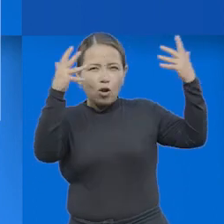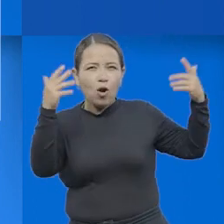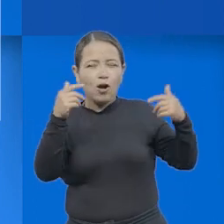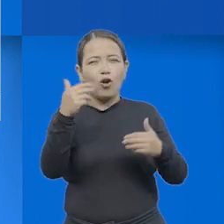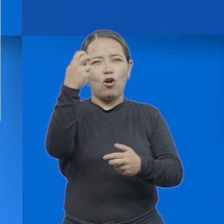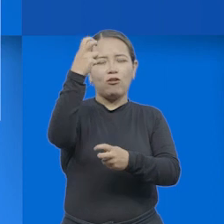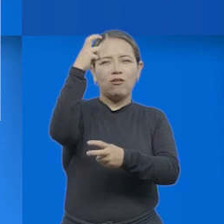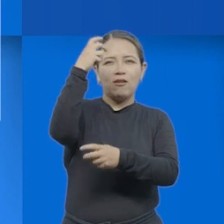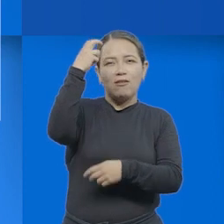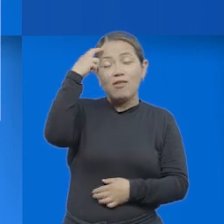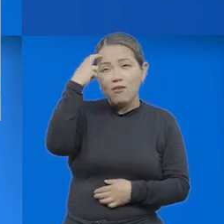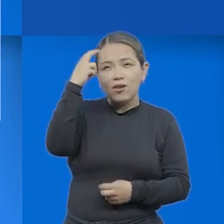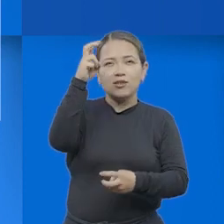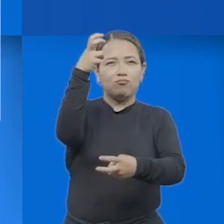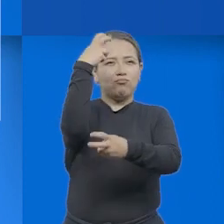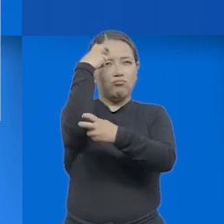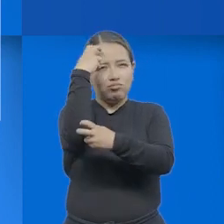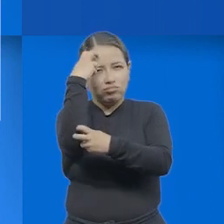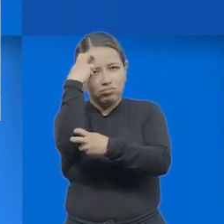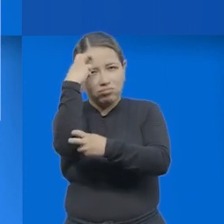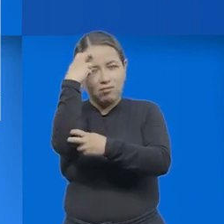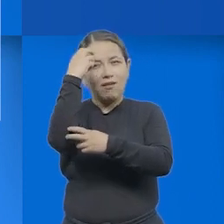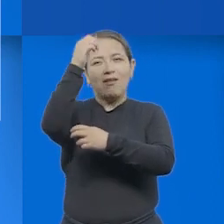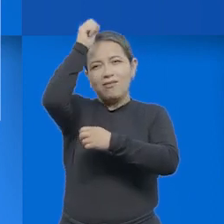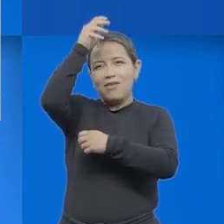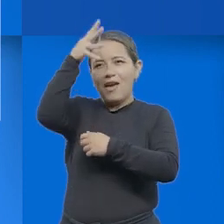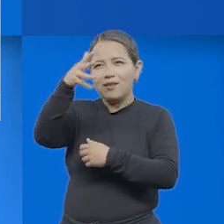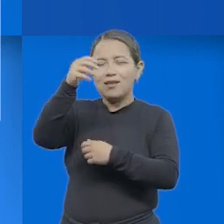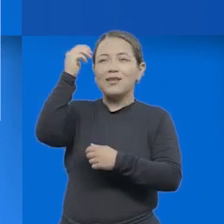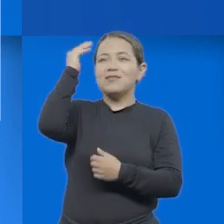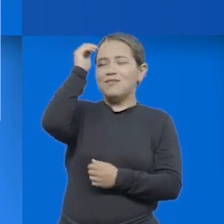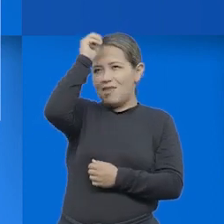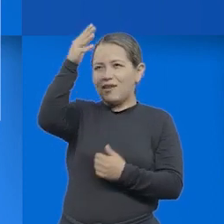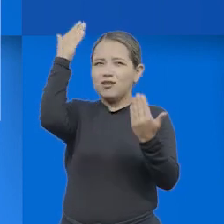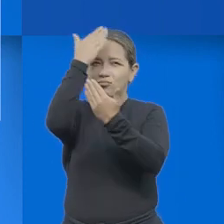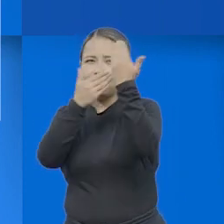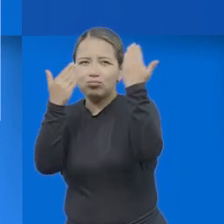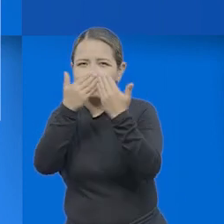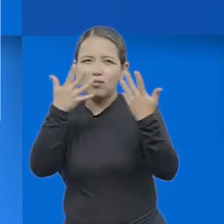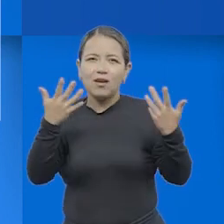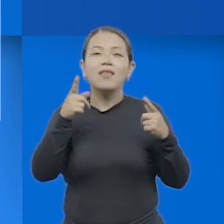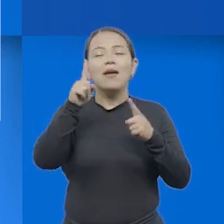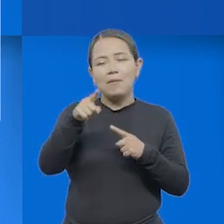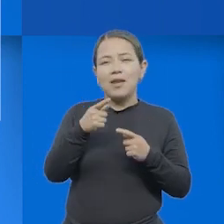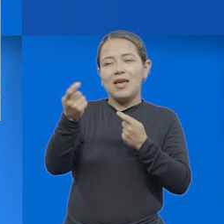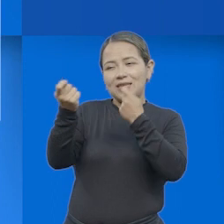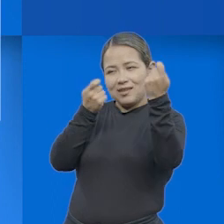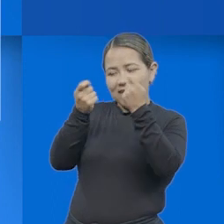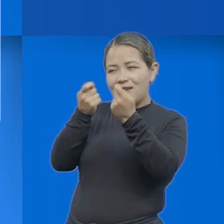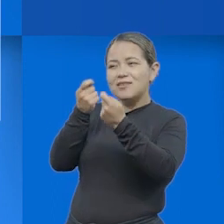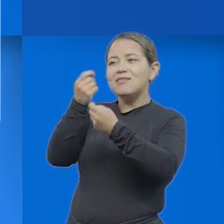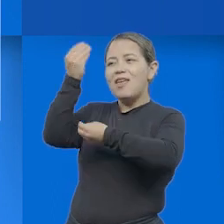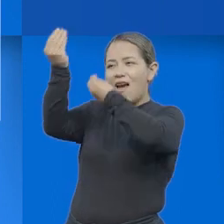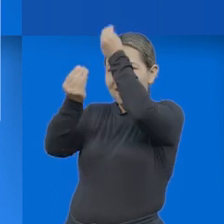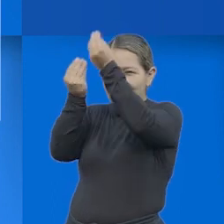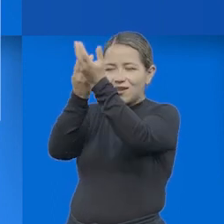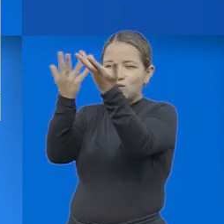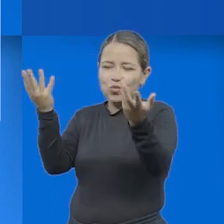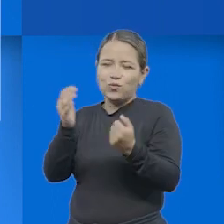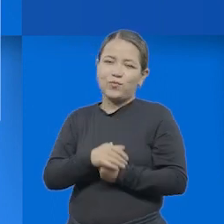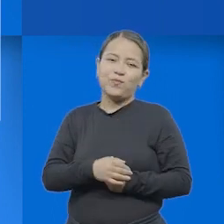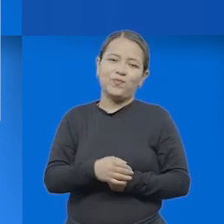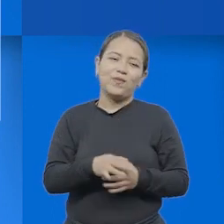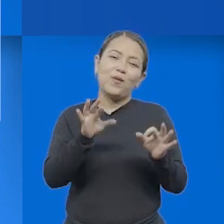cognitivas, metacognitivas, incluso metadidácticas, cuando hablamos del ejercicio en el aula y las estrategias de creación que efectivamente van